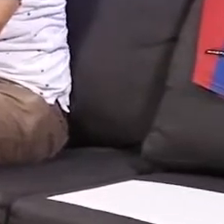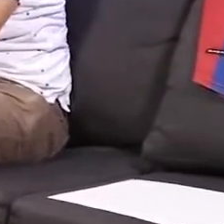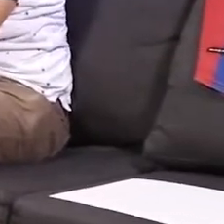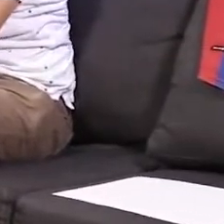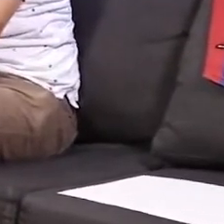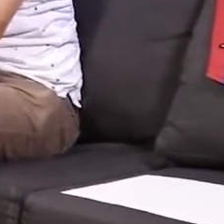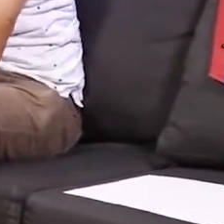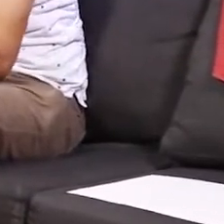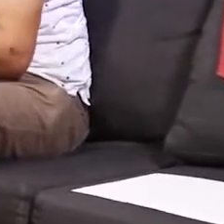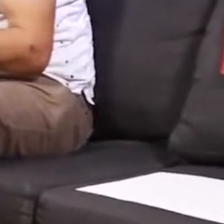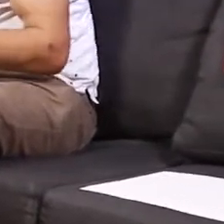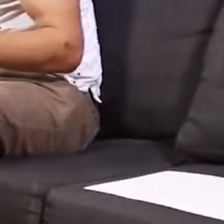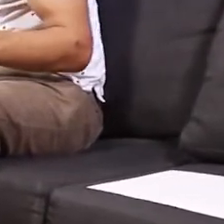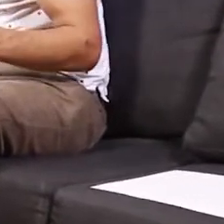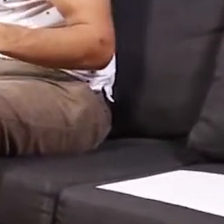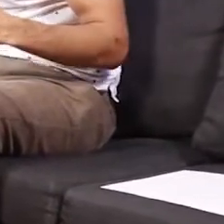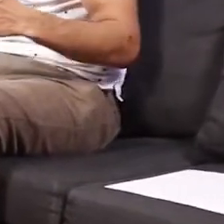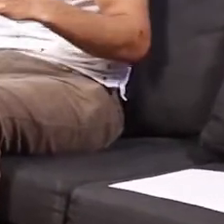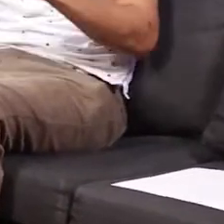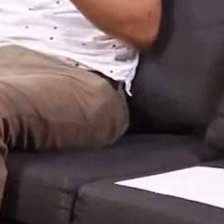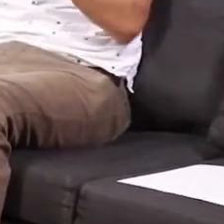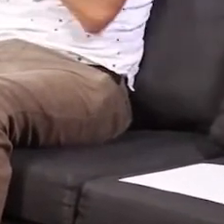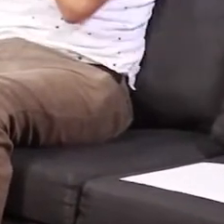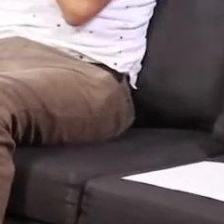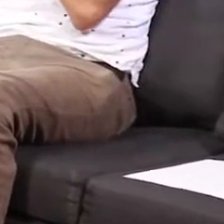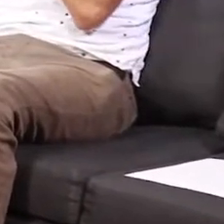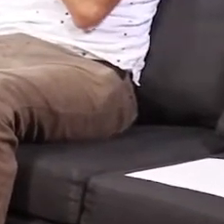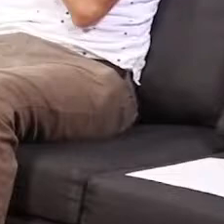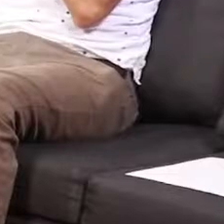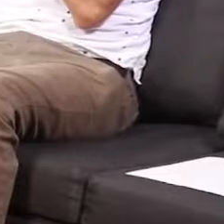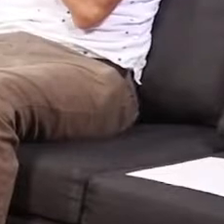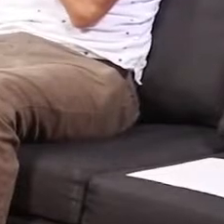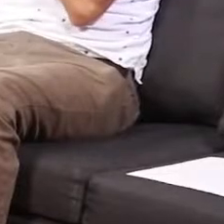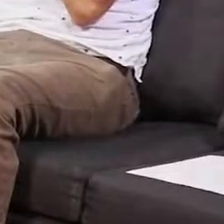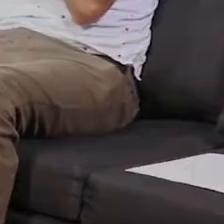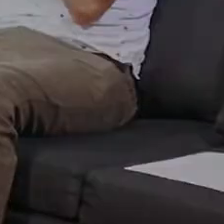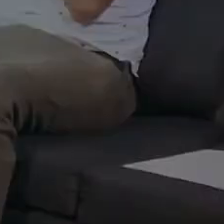increíble por las redes sociales, Marjo. Capital 21 de Puerto.